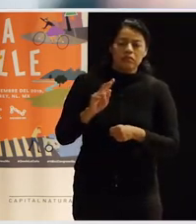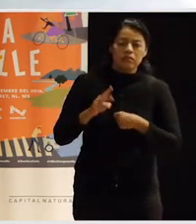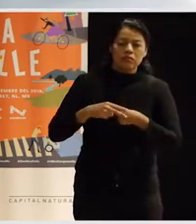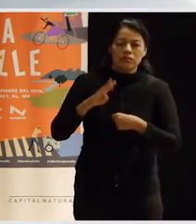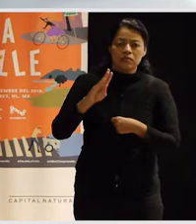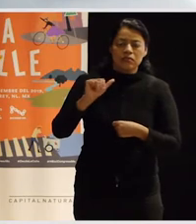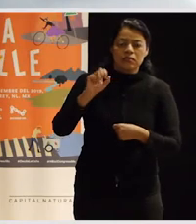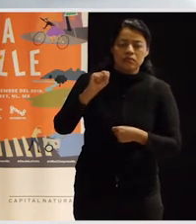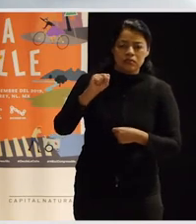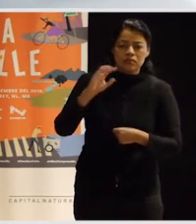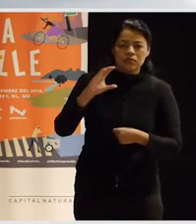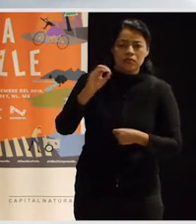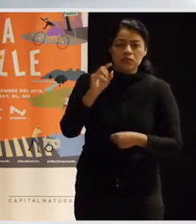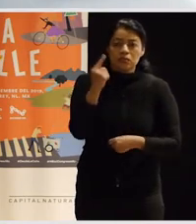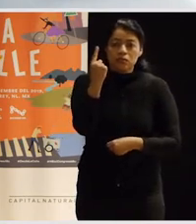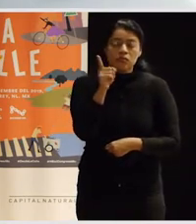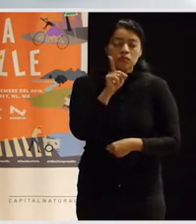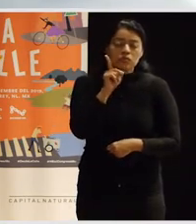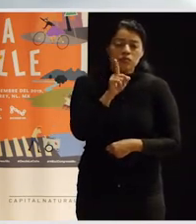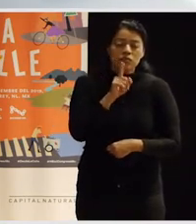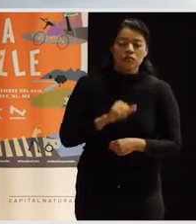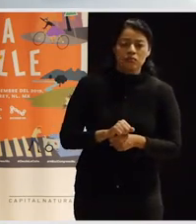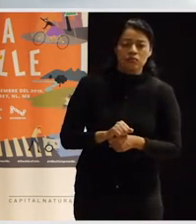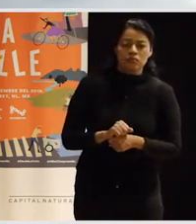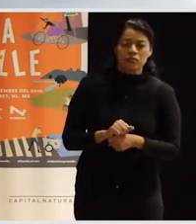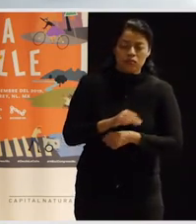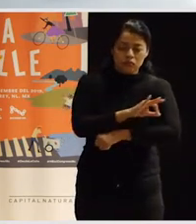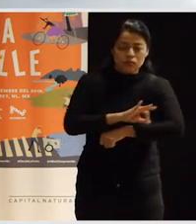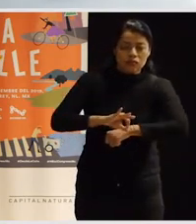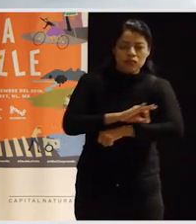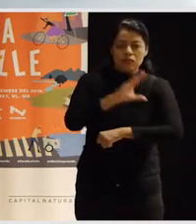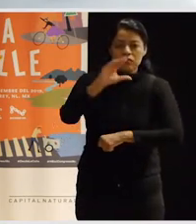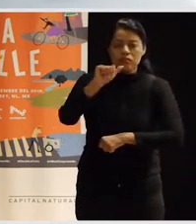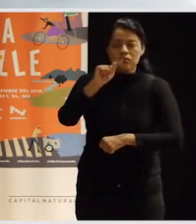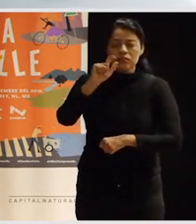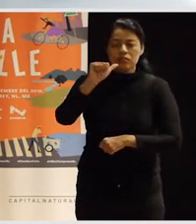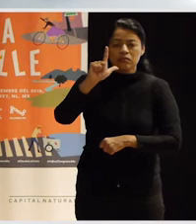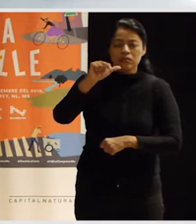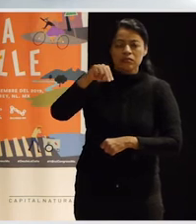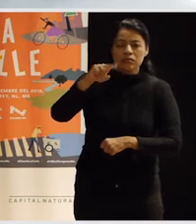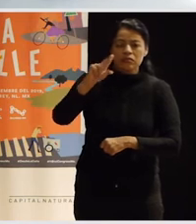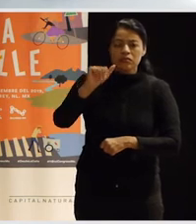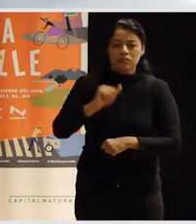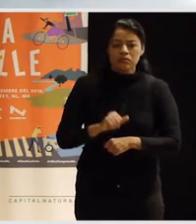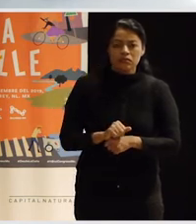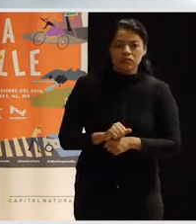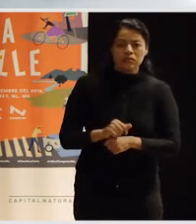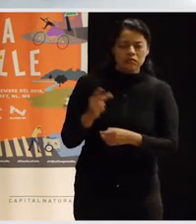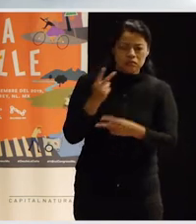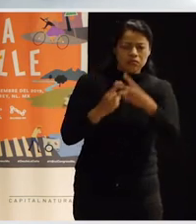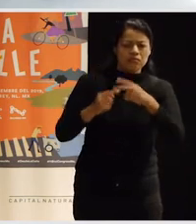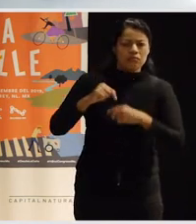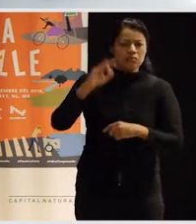fue Carmen Pinos, que es una arquitecta catalana, bueno, nosotros creemos que excepcional, y vino a la Facultad de